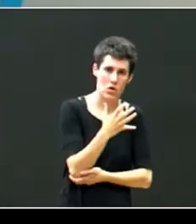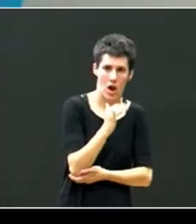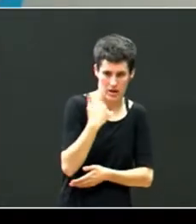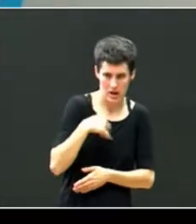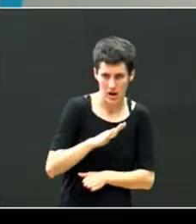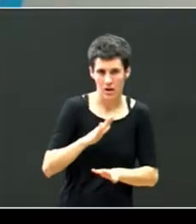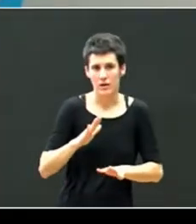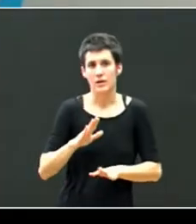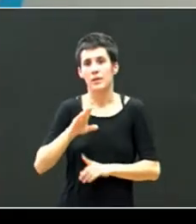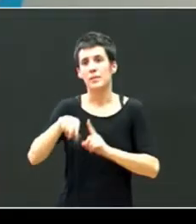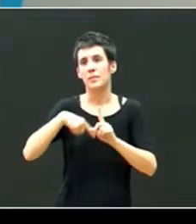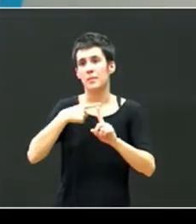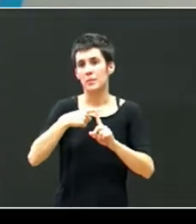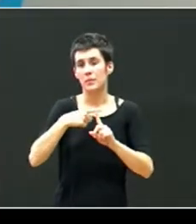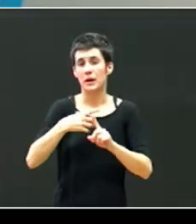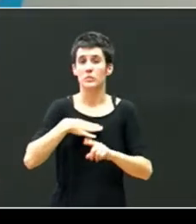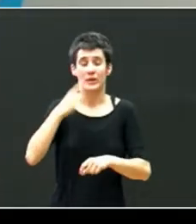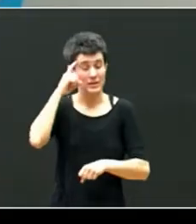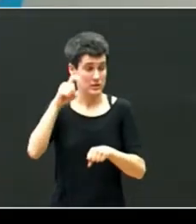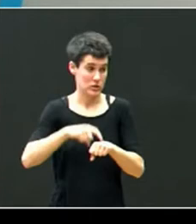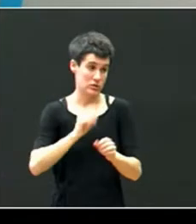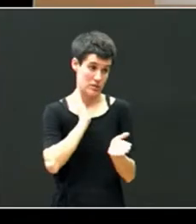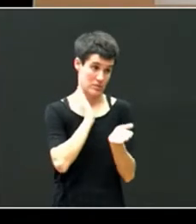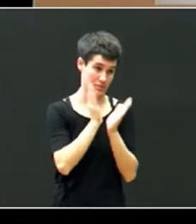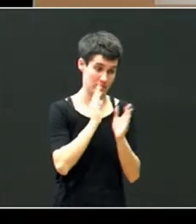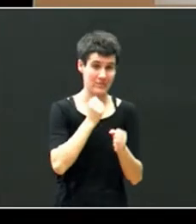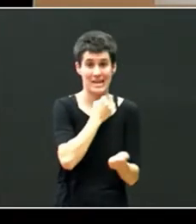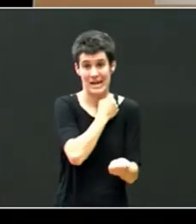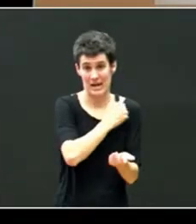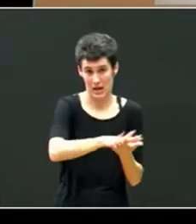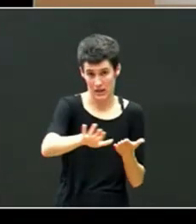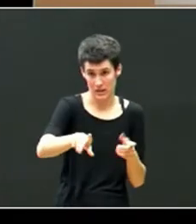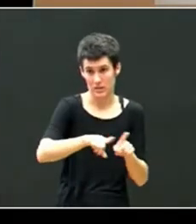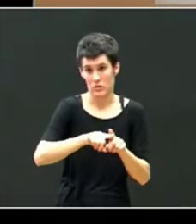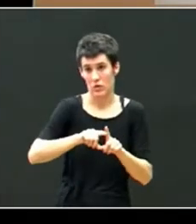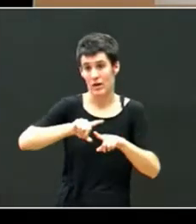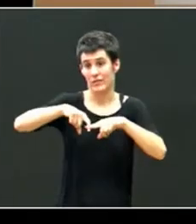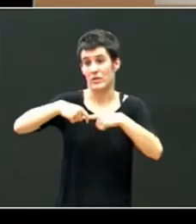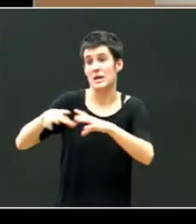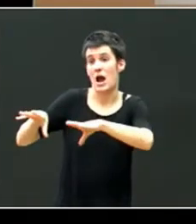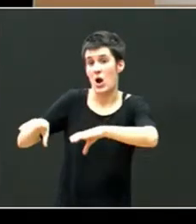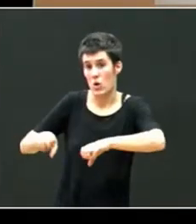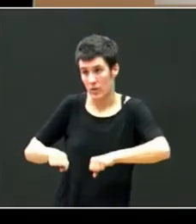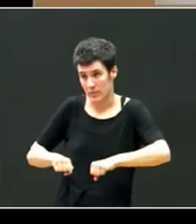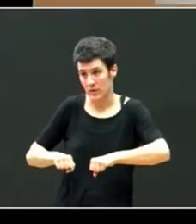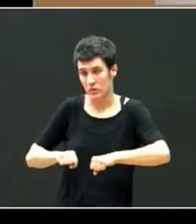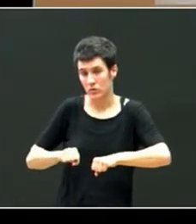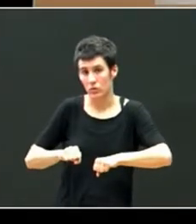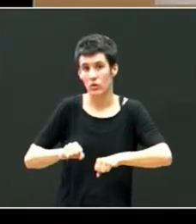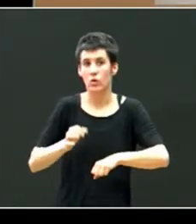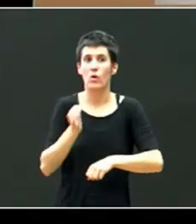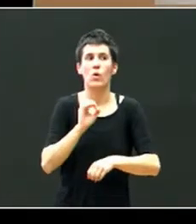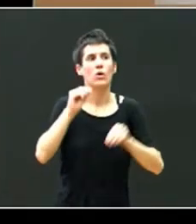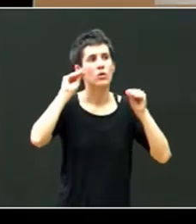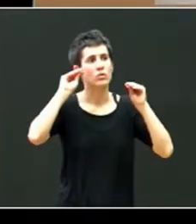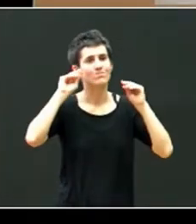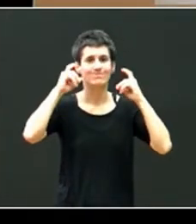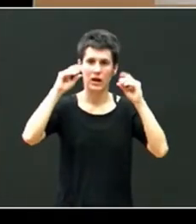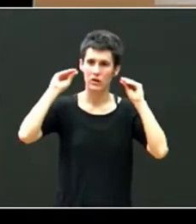contemplar la posibilidad de psicoterapias gratuitas como se hace en acogimiento familiar y contemplar una mayor formación